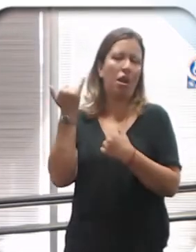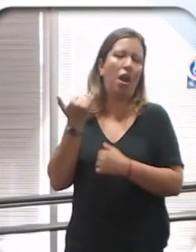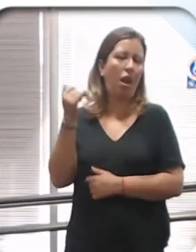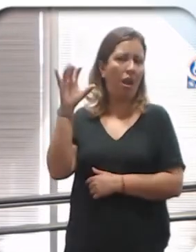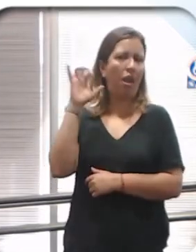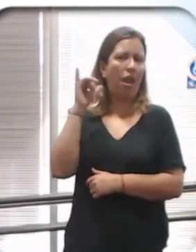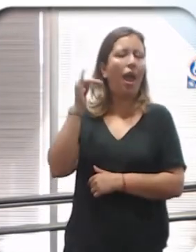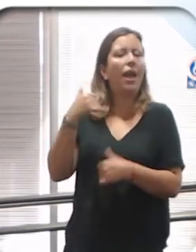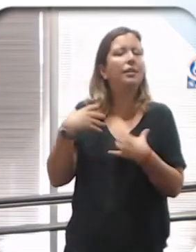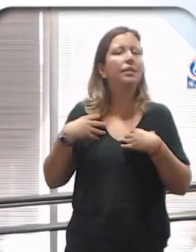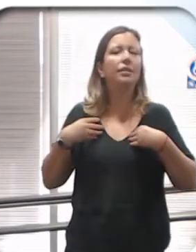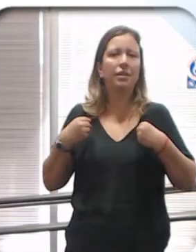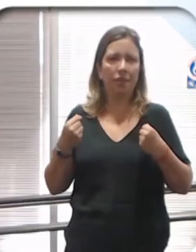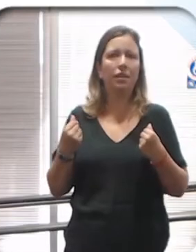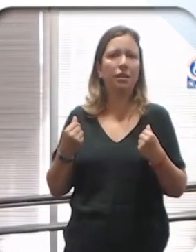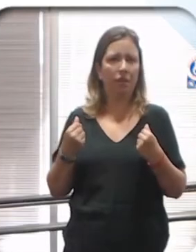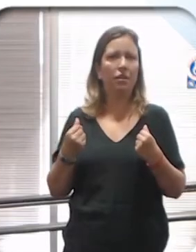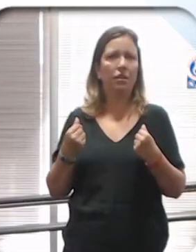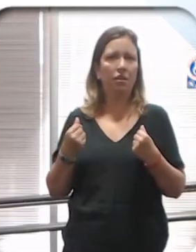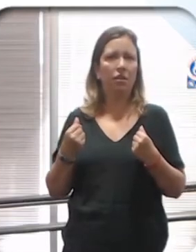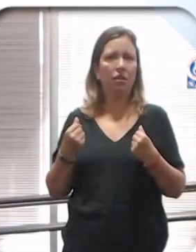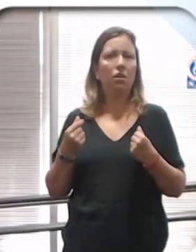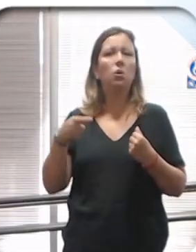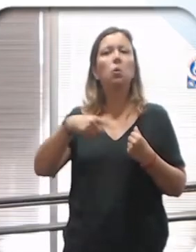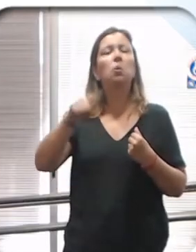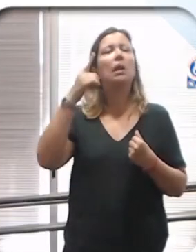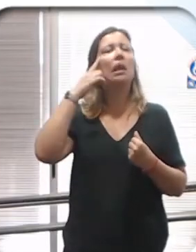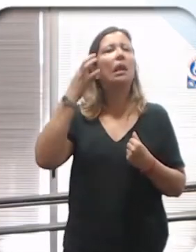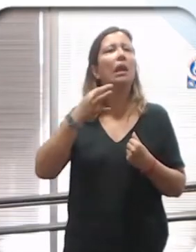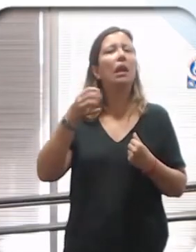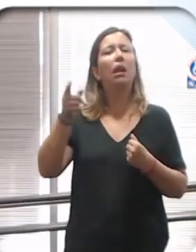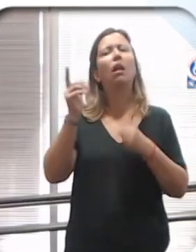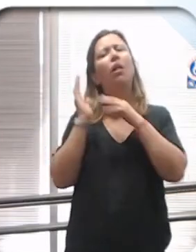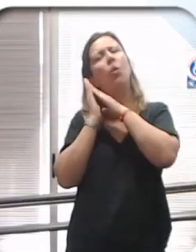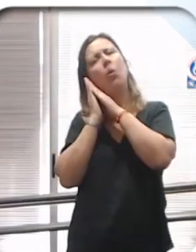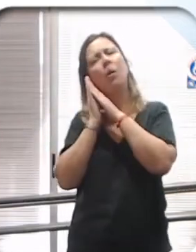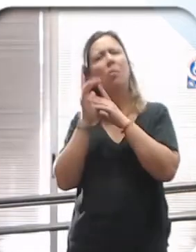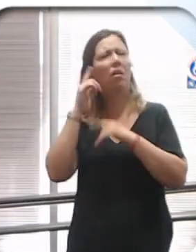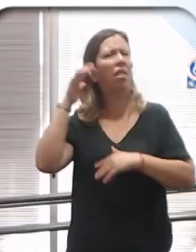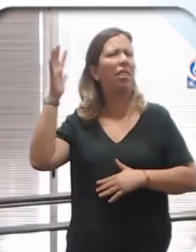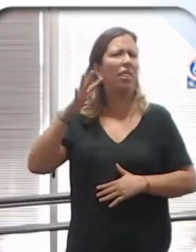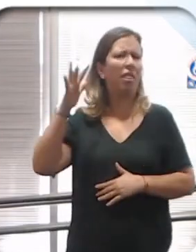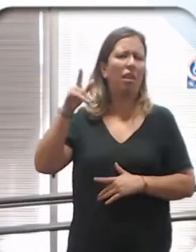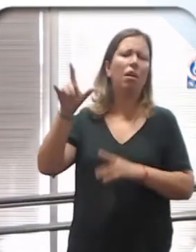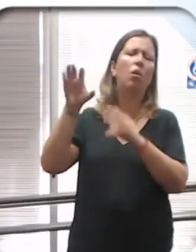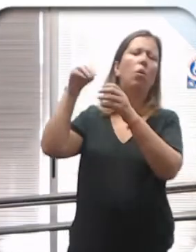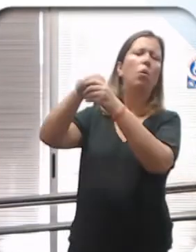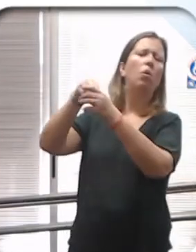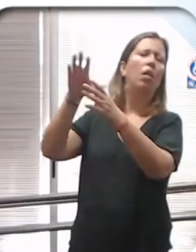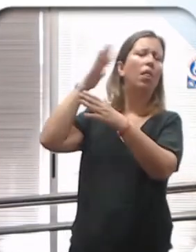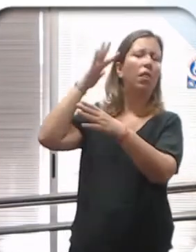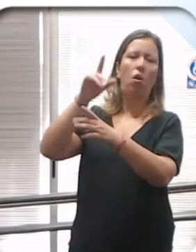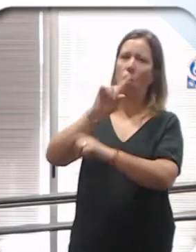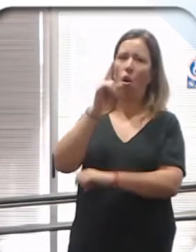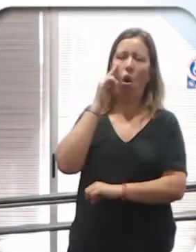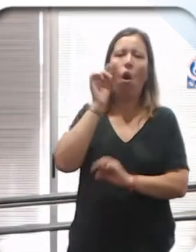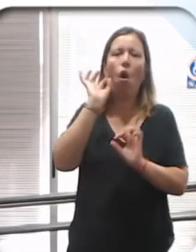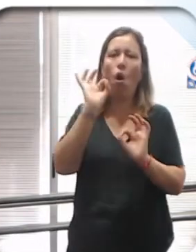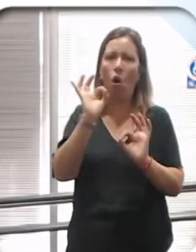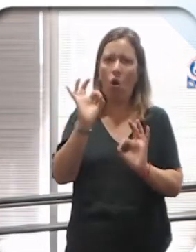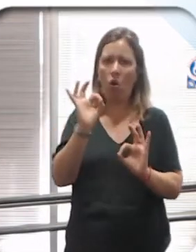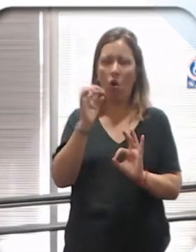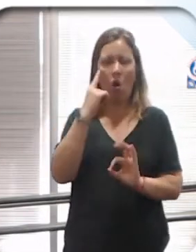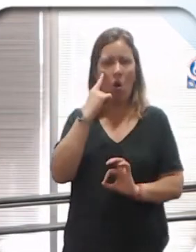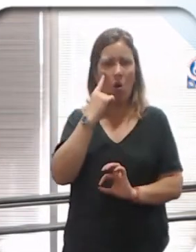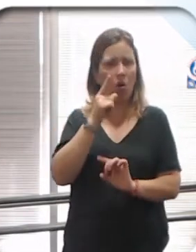en que ellos sienten, en que por más de que ustedes crean que están dormidos. Y acá no tienen ni idea, está en su mundo. Ojo con eso.